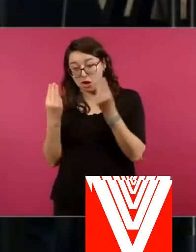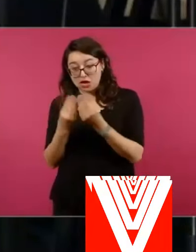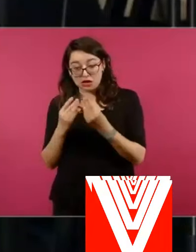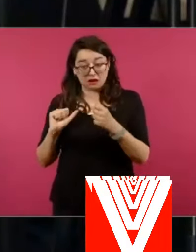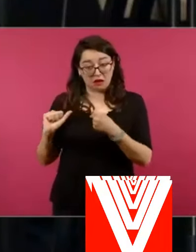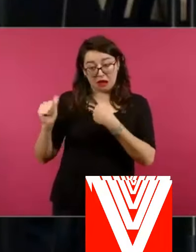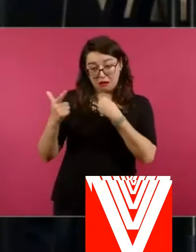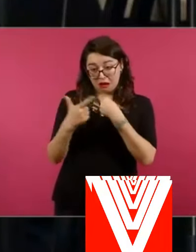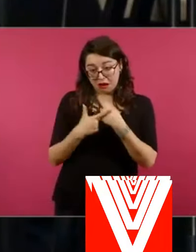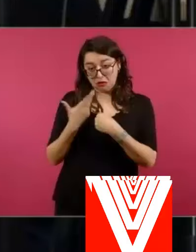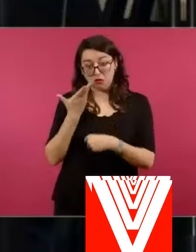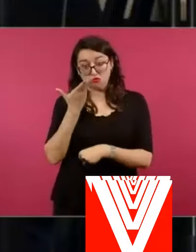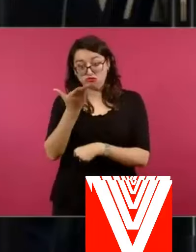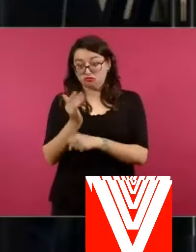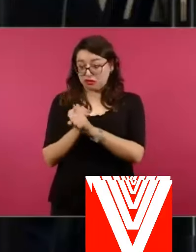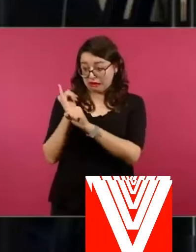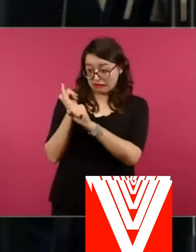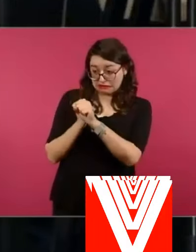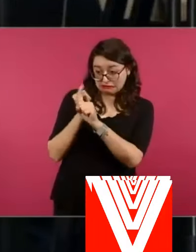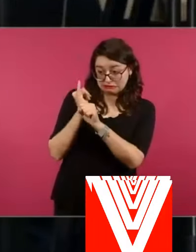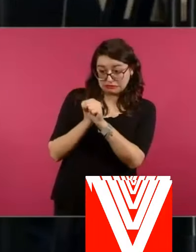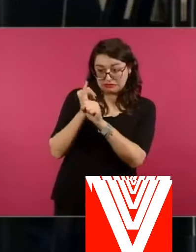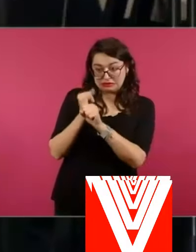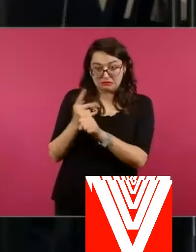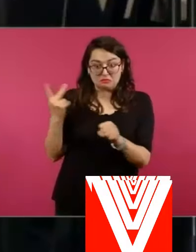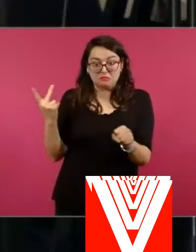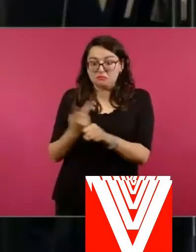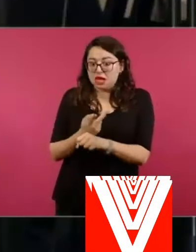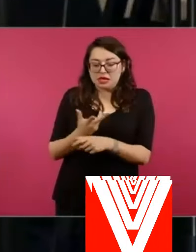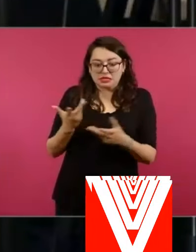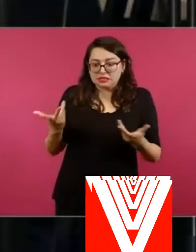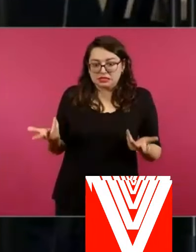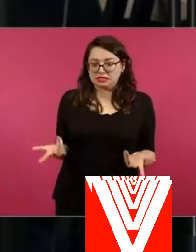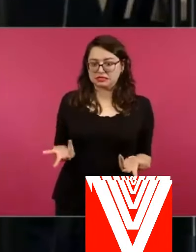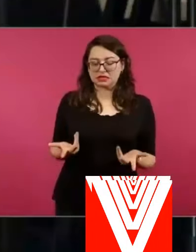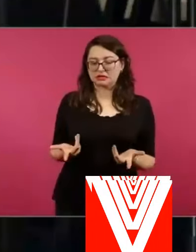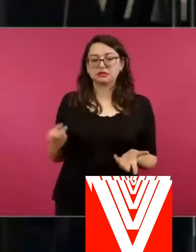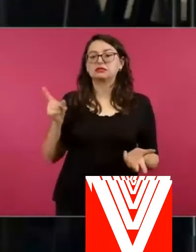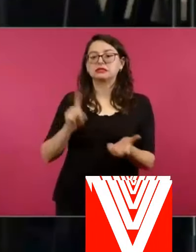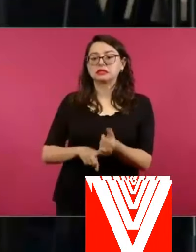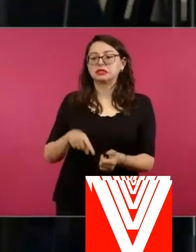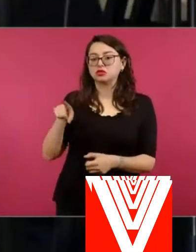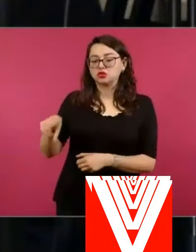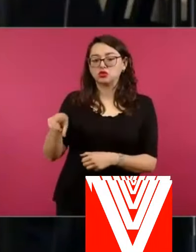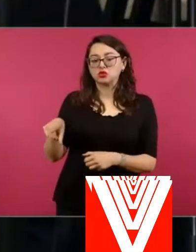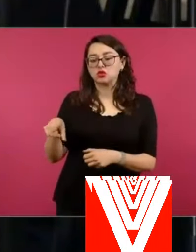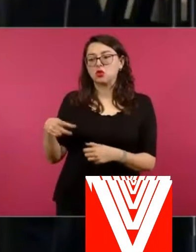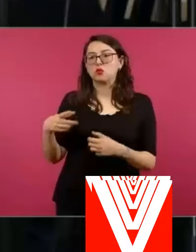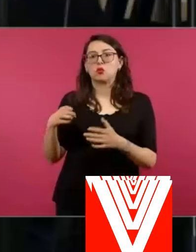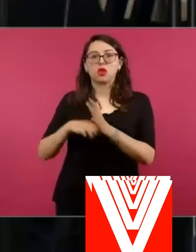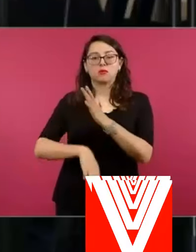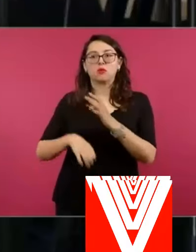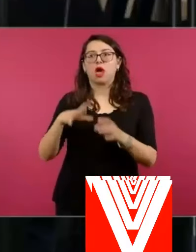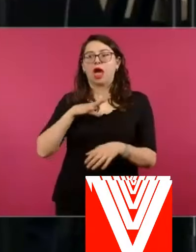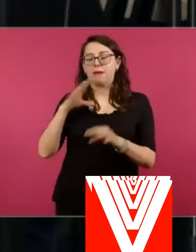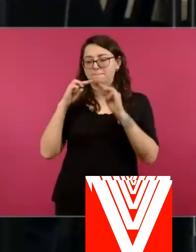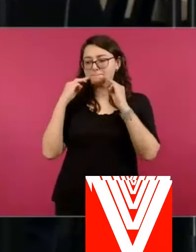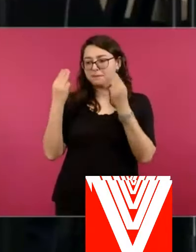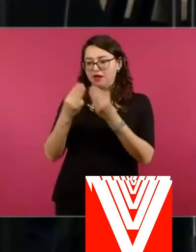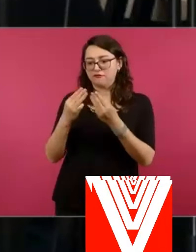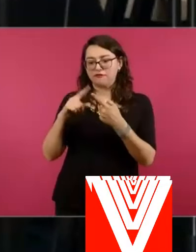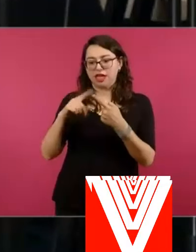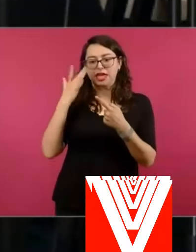informes que tienen ustedes o lo que habían sacado en el pasado? Hay una presencia del cártel de Santa Rosa de Lima y el cártel